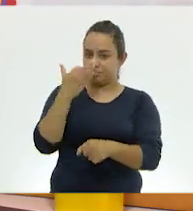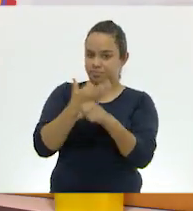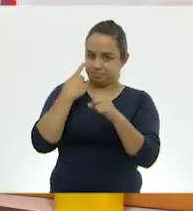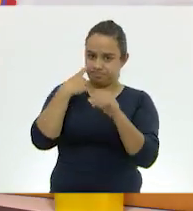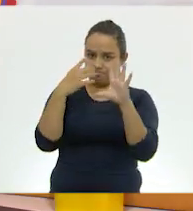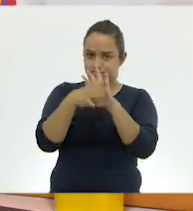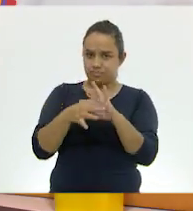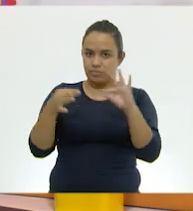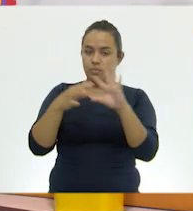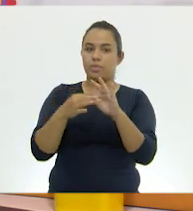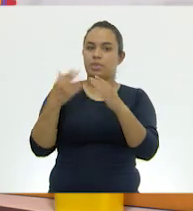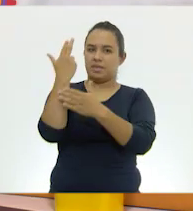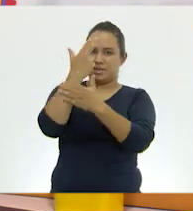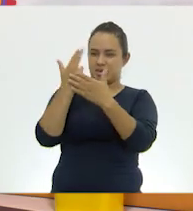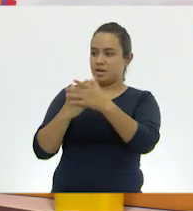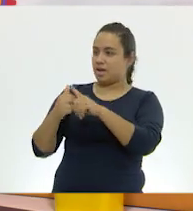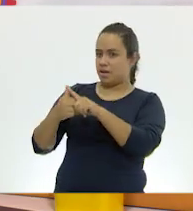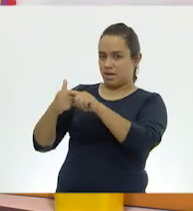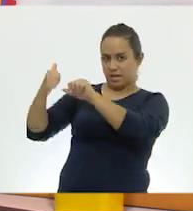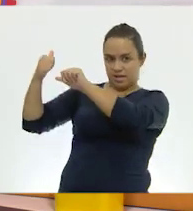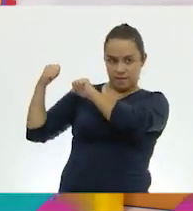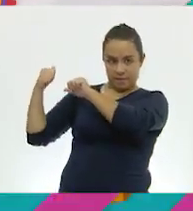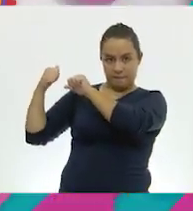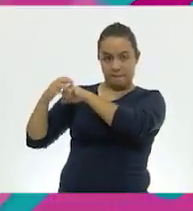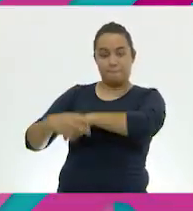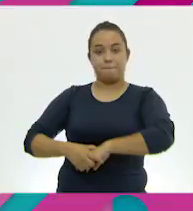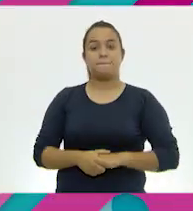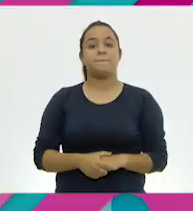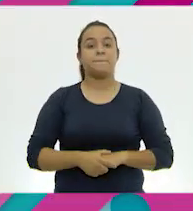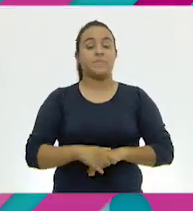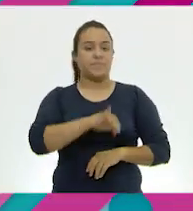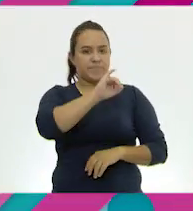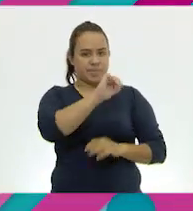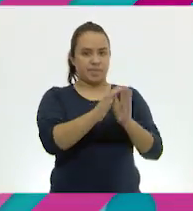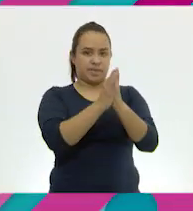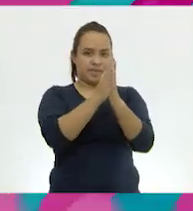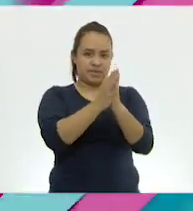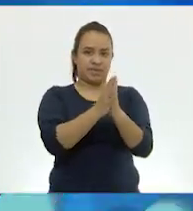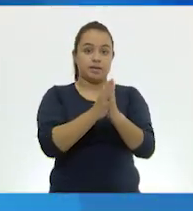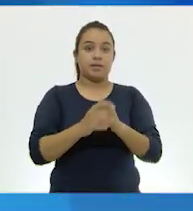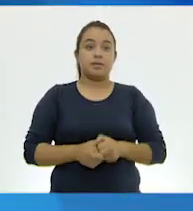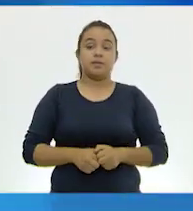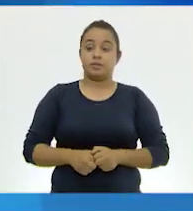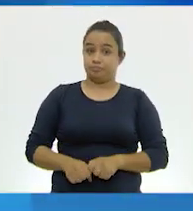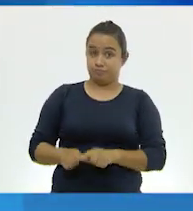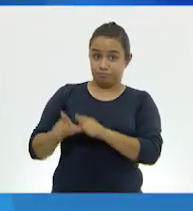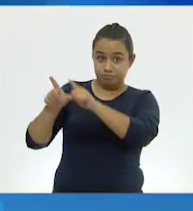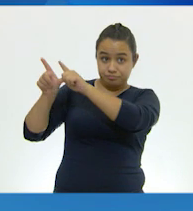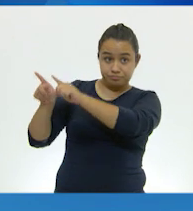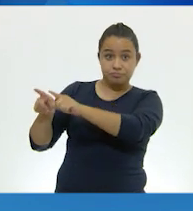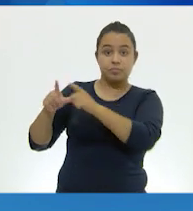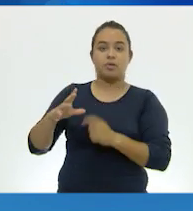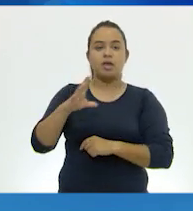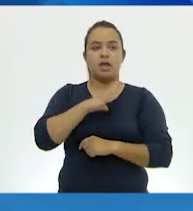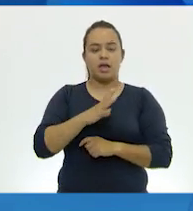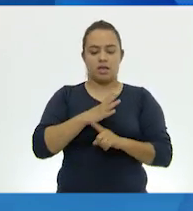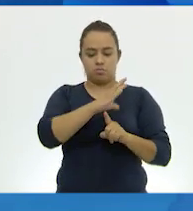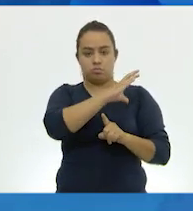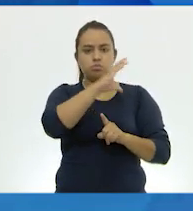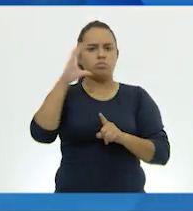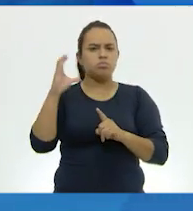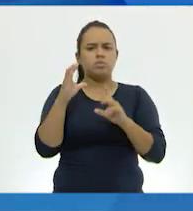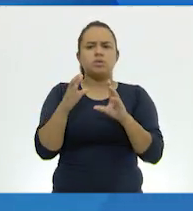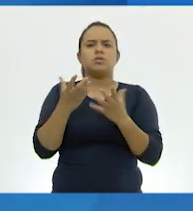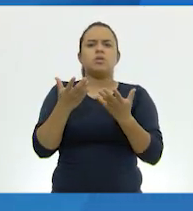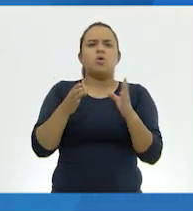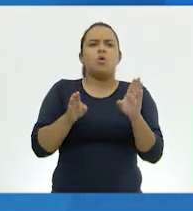a explicarlo con esta ilustración que tenemos aquí. ¿Qué te parece? A ver, sí, por favor, Ruth. De este lado tenemos una ilustración que nos